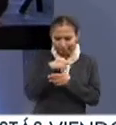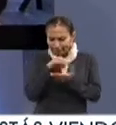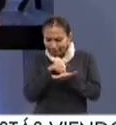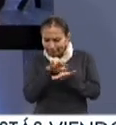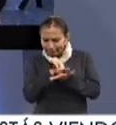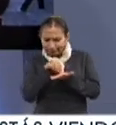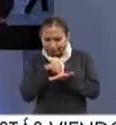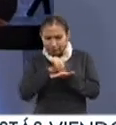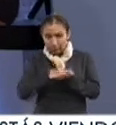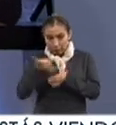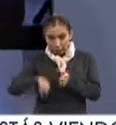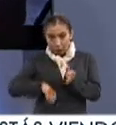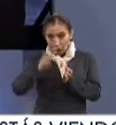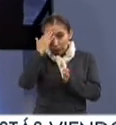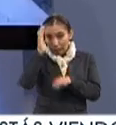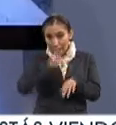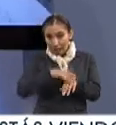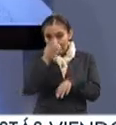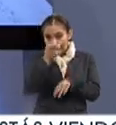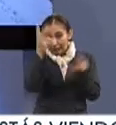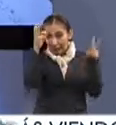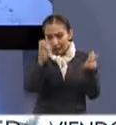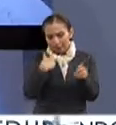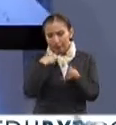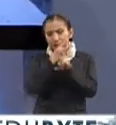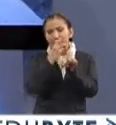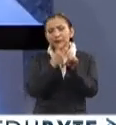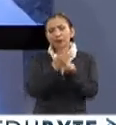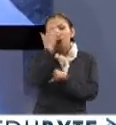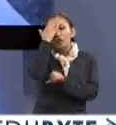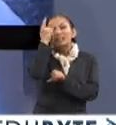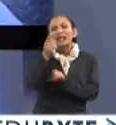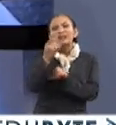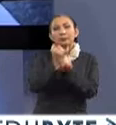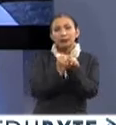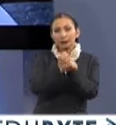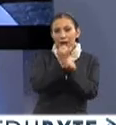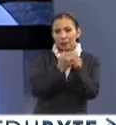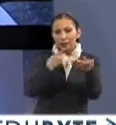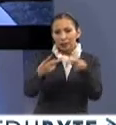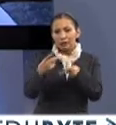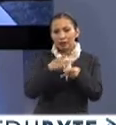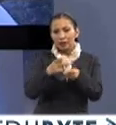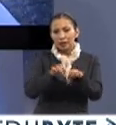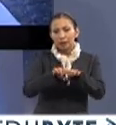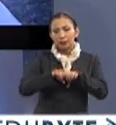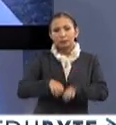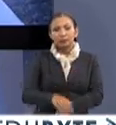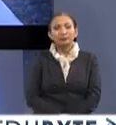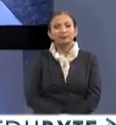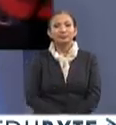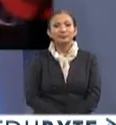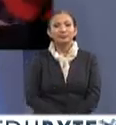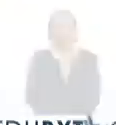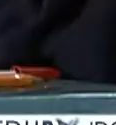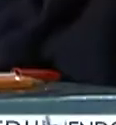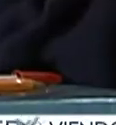evaluaciones. Le interesa conocer más sobre este tema, yo le invito a que vea el siguiente reportaje que ha preparado nuestro equipo de producción. Vea usted.